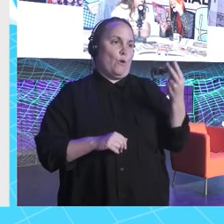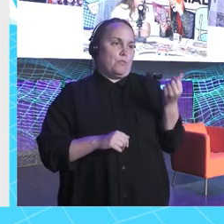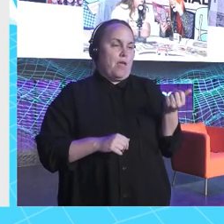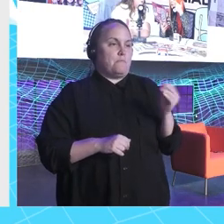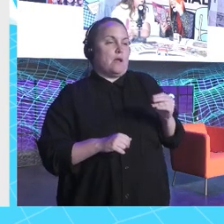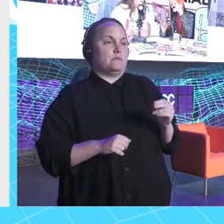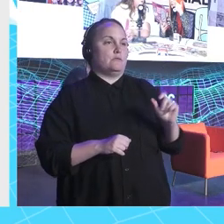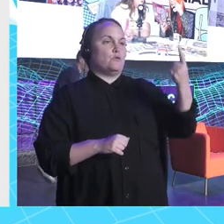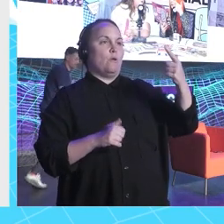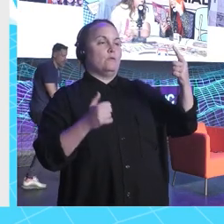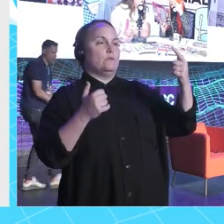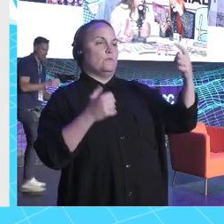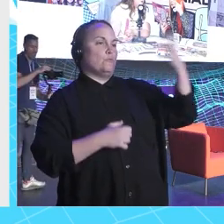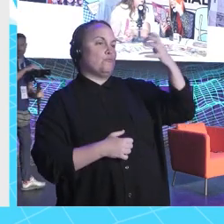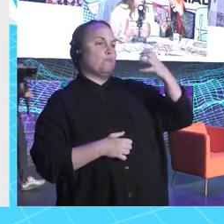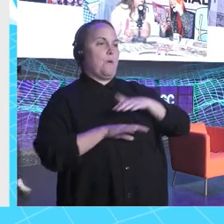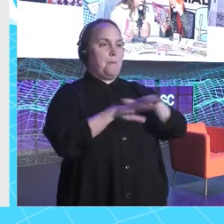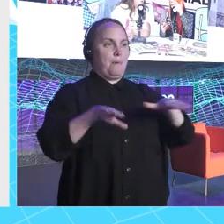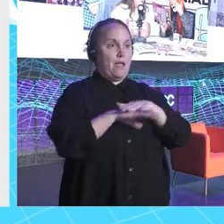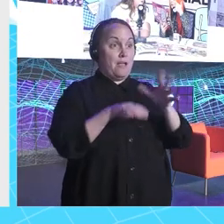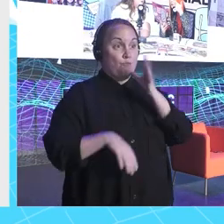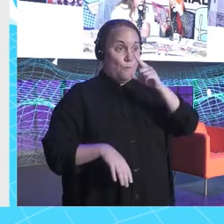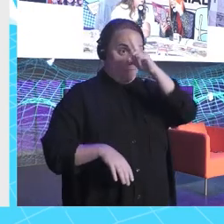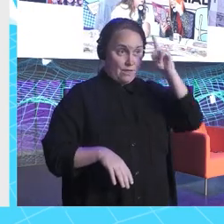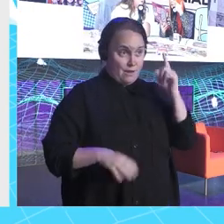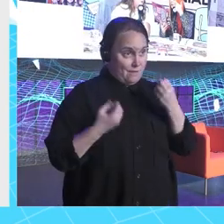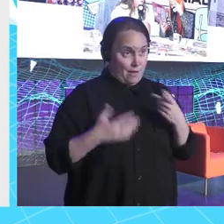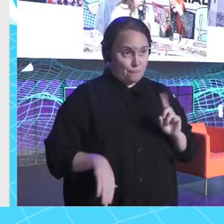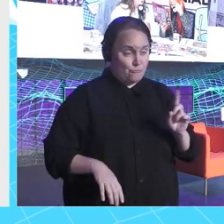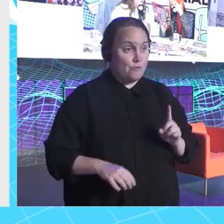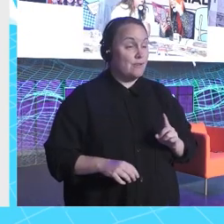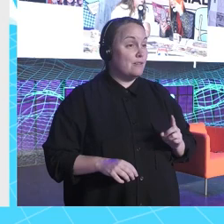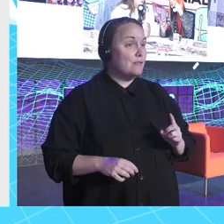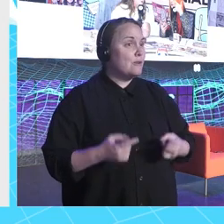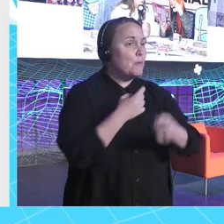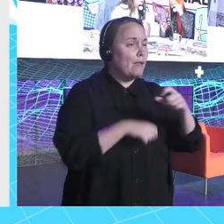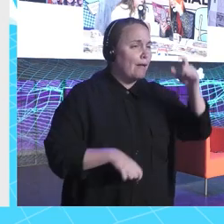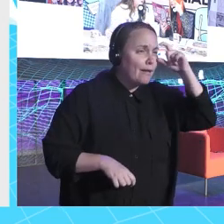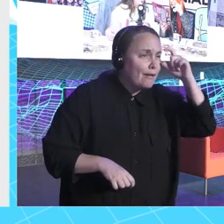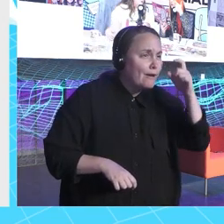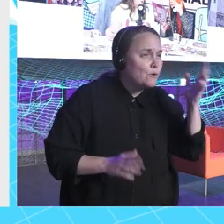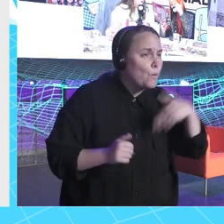a que me dé la playa al sol. Porque en Madrid no se está bien. Una pregunta, es que no llevo gafas.